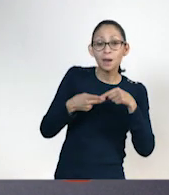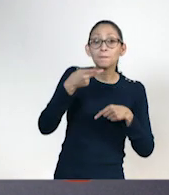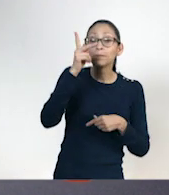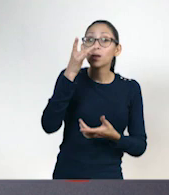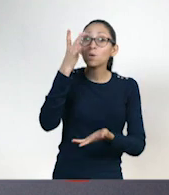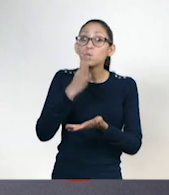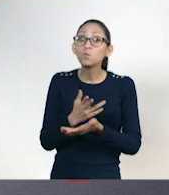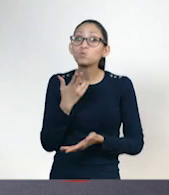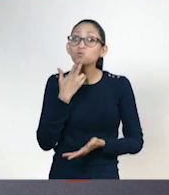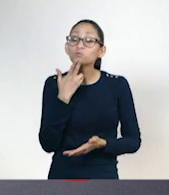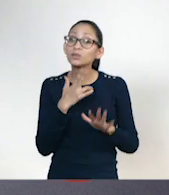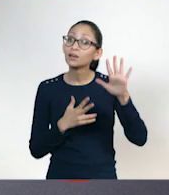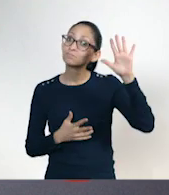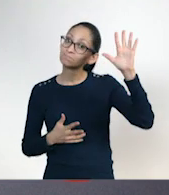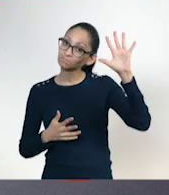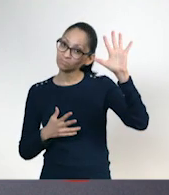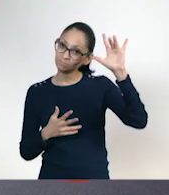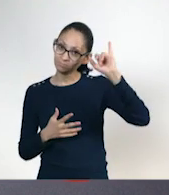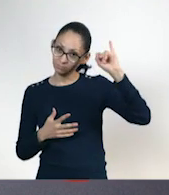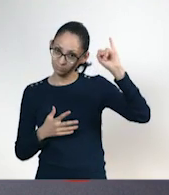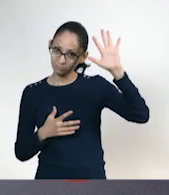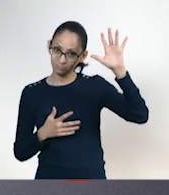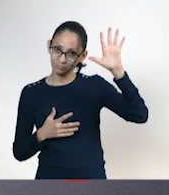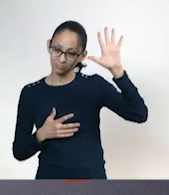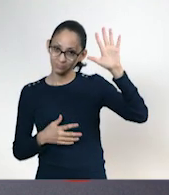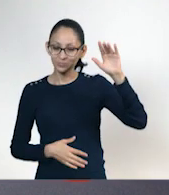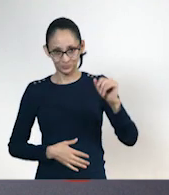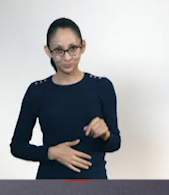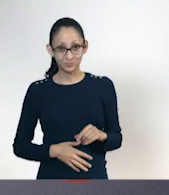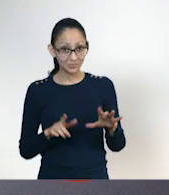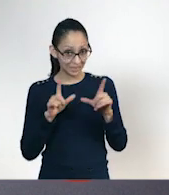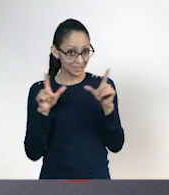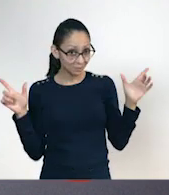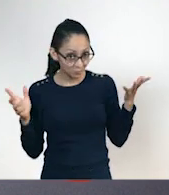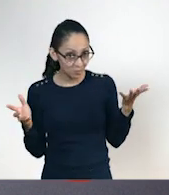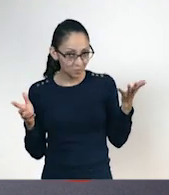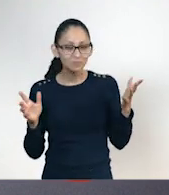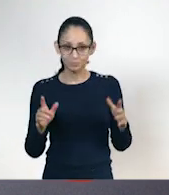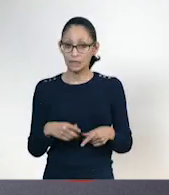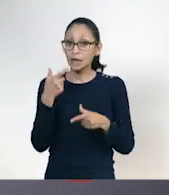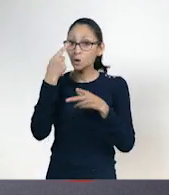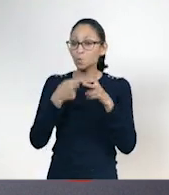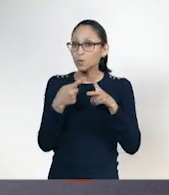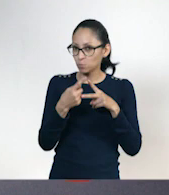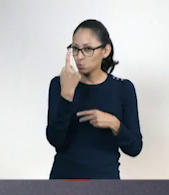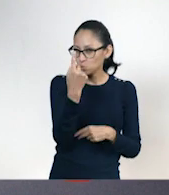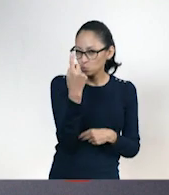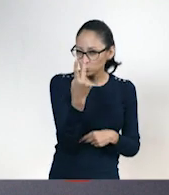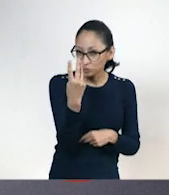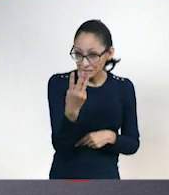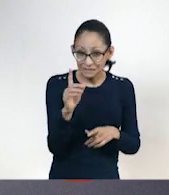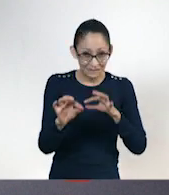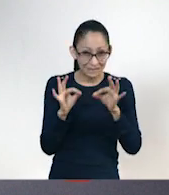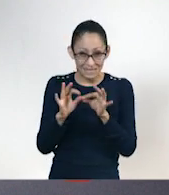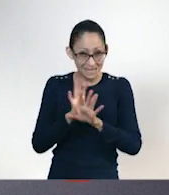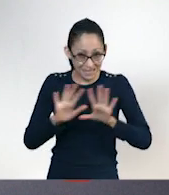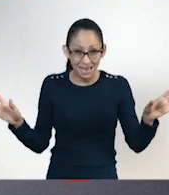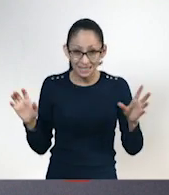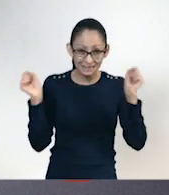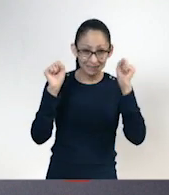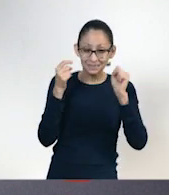izquierda. Mano izquierda, ok, ok. ¿Estás listo? Totalmente listo. Cuando cuente tres. ¿Listo? Ya. Hay